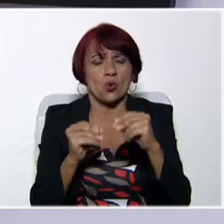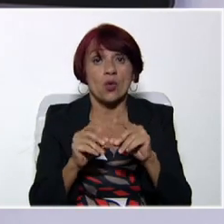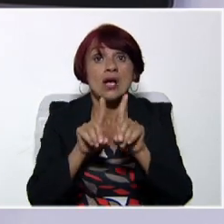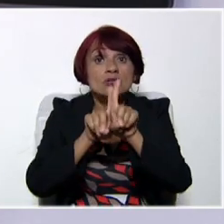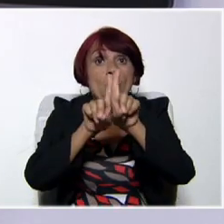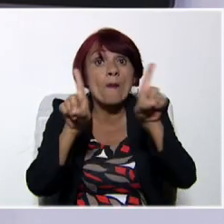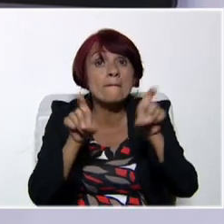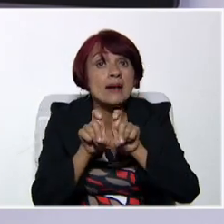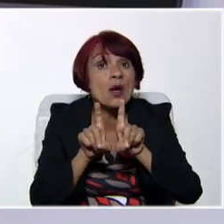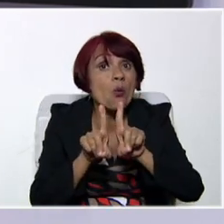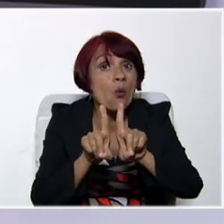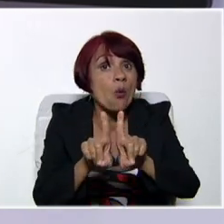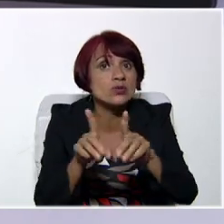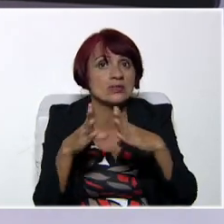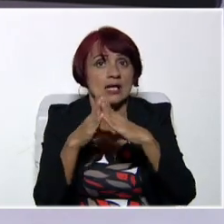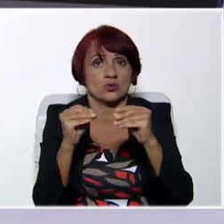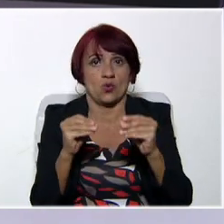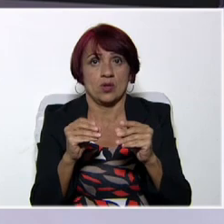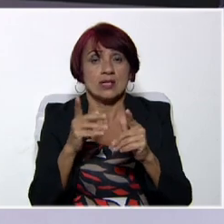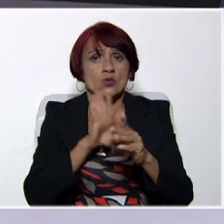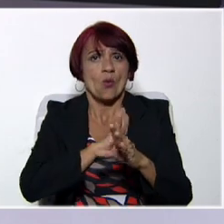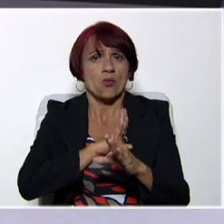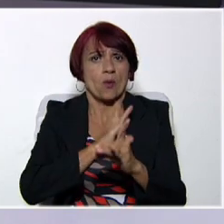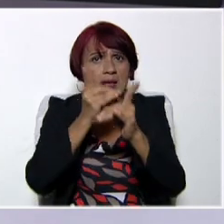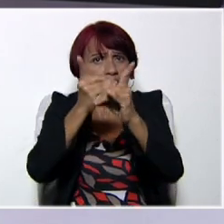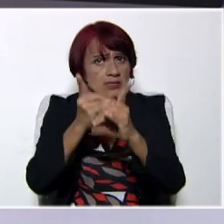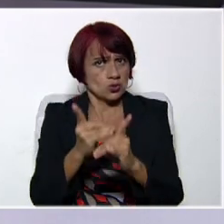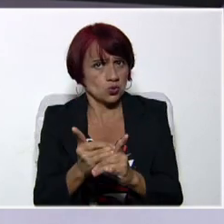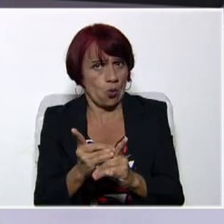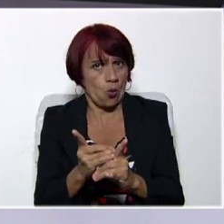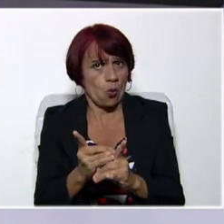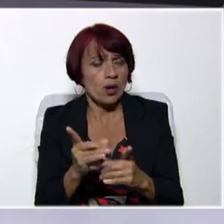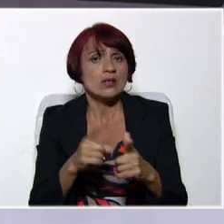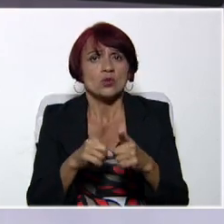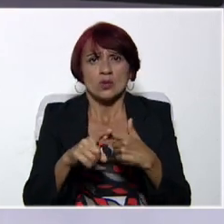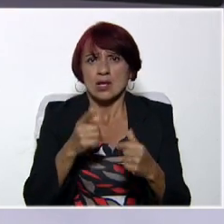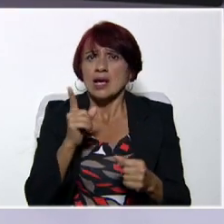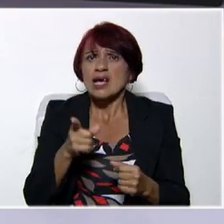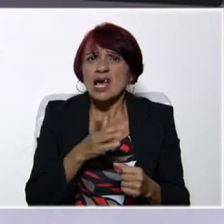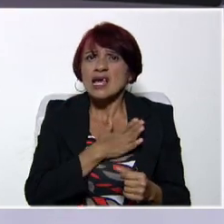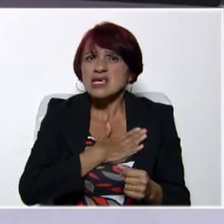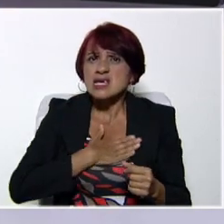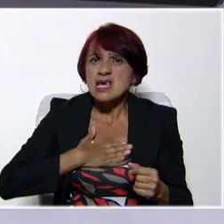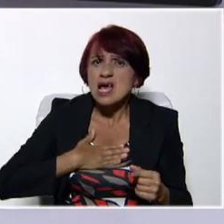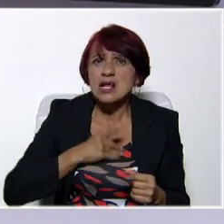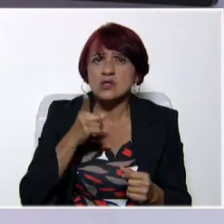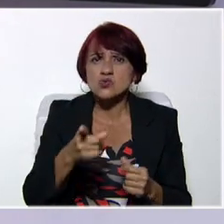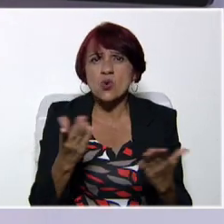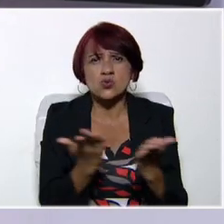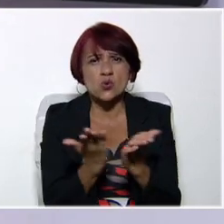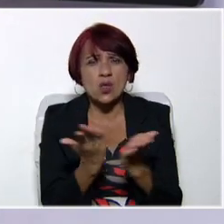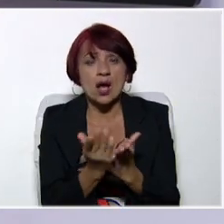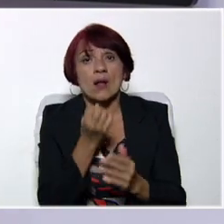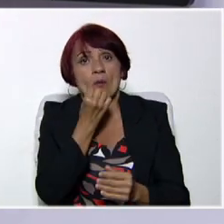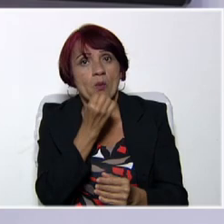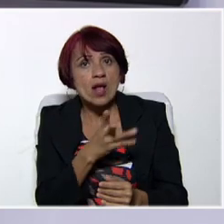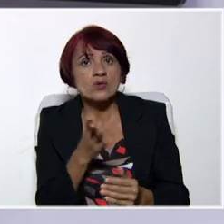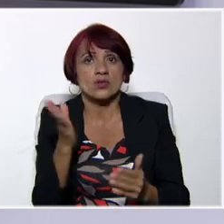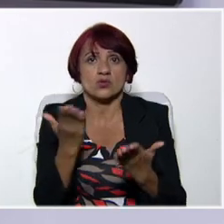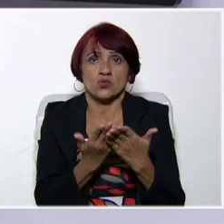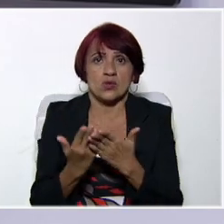gustaría ser, I would like to be a teacher. Me gustaría ser un docente, un profesor. I would like to be, de hecho, bueno, gracias a Dios lo soy.